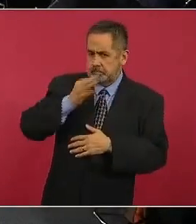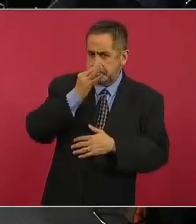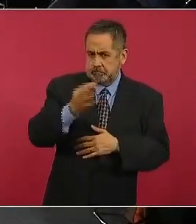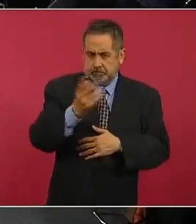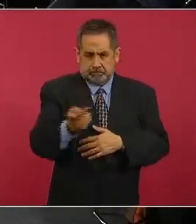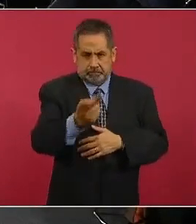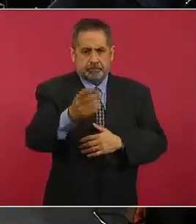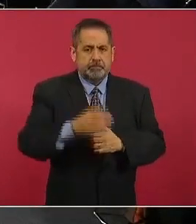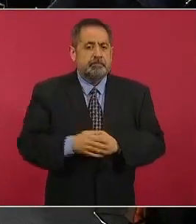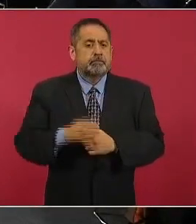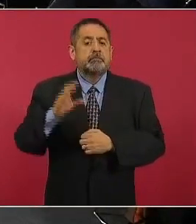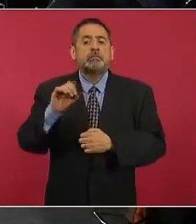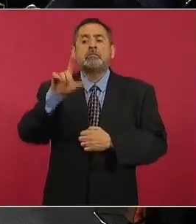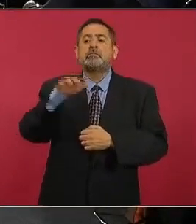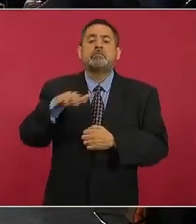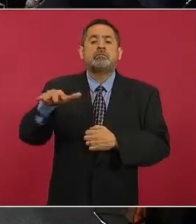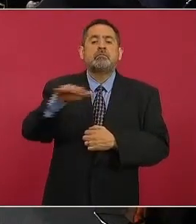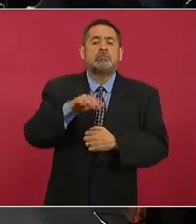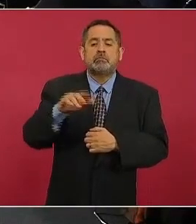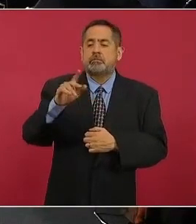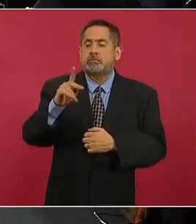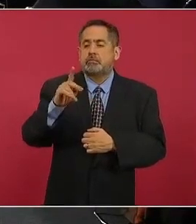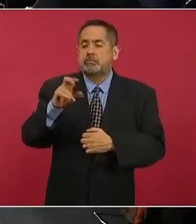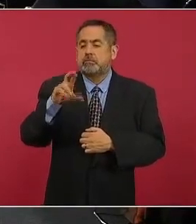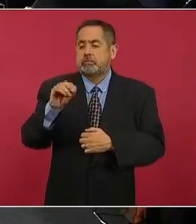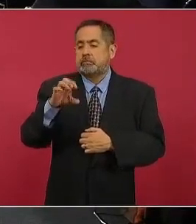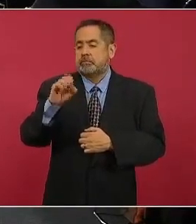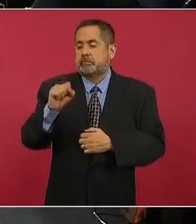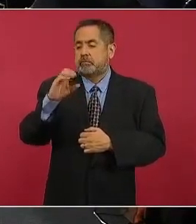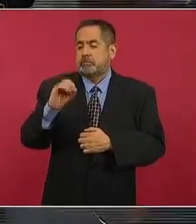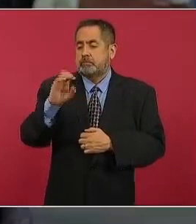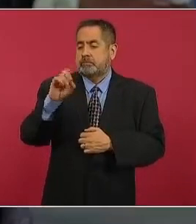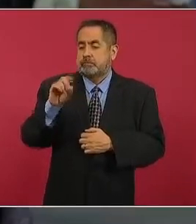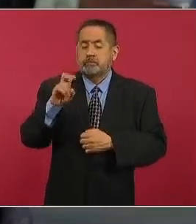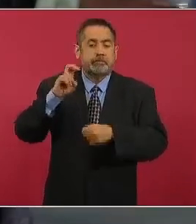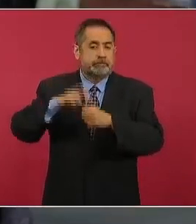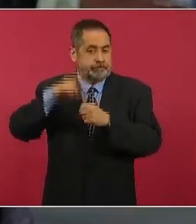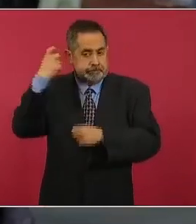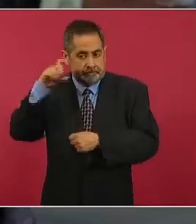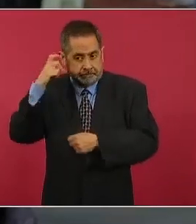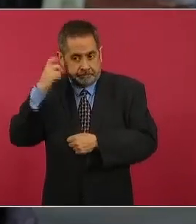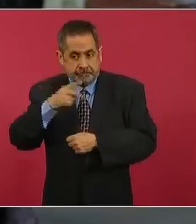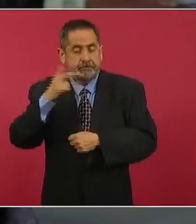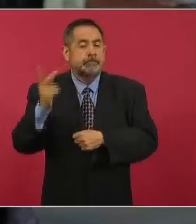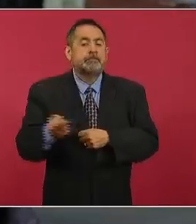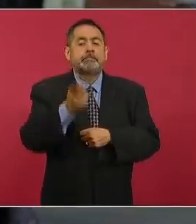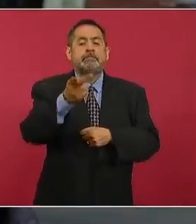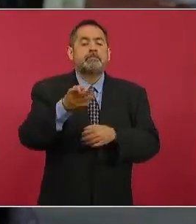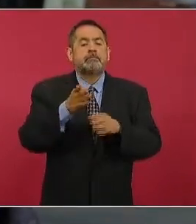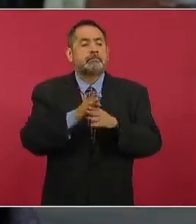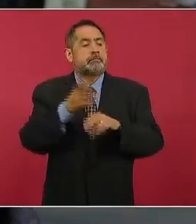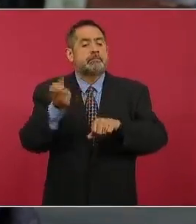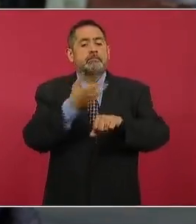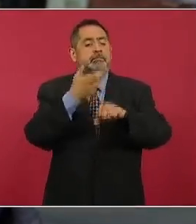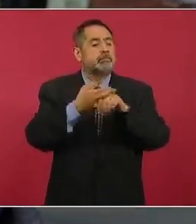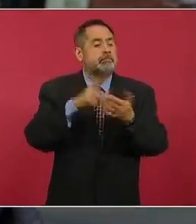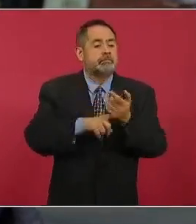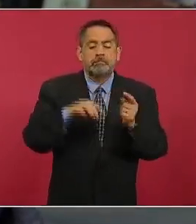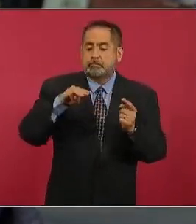en la colonia de los trigales en el municipio de Pedro Escobedo Querétaro solicitan el apoyo del secretario Meyer